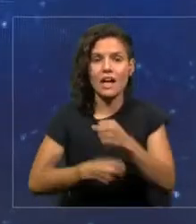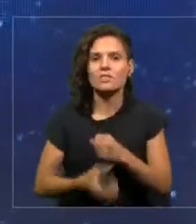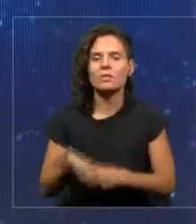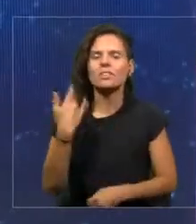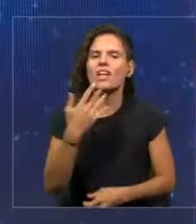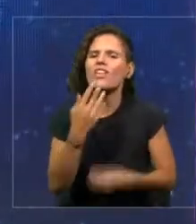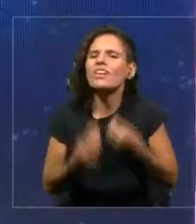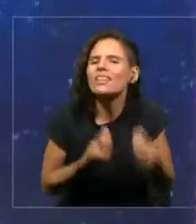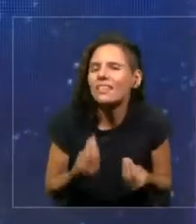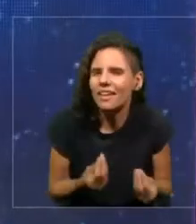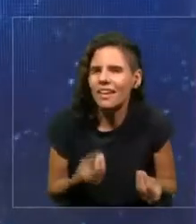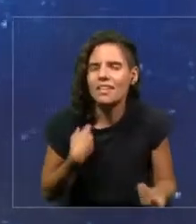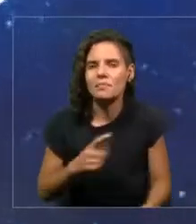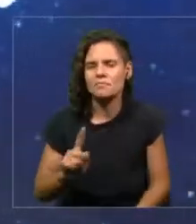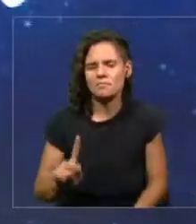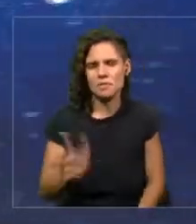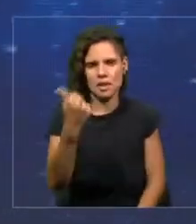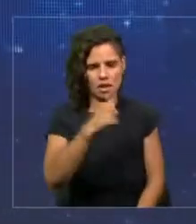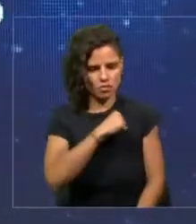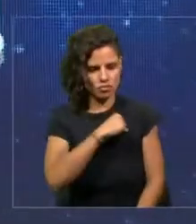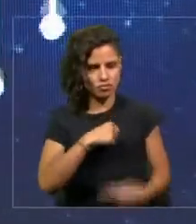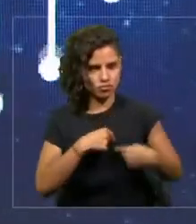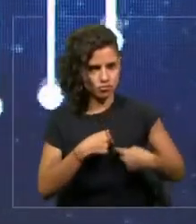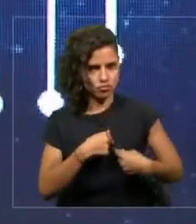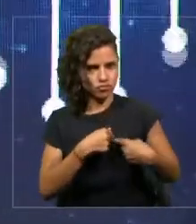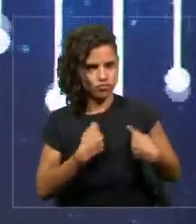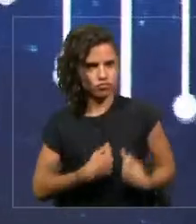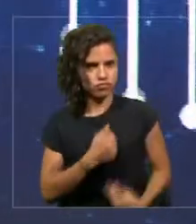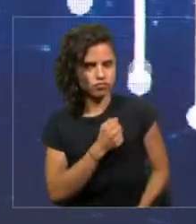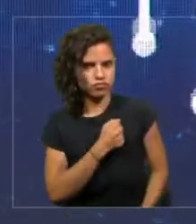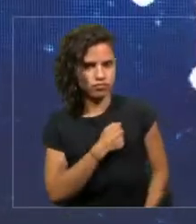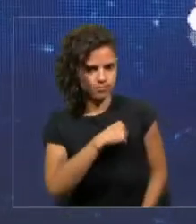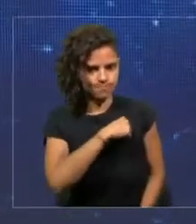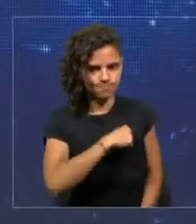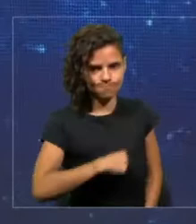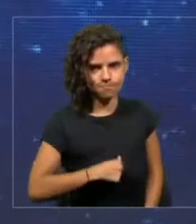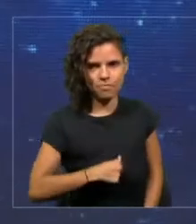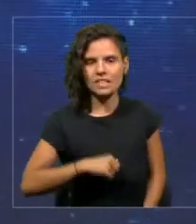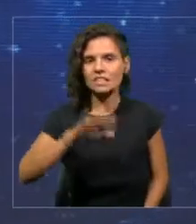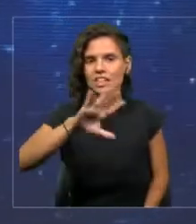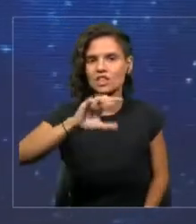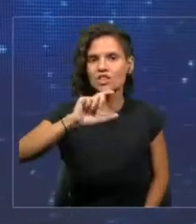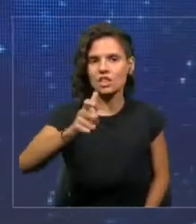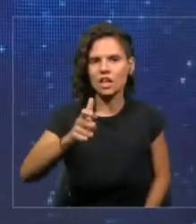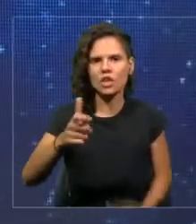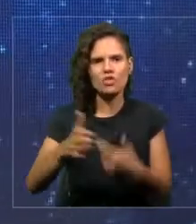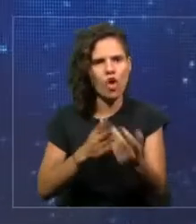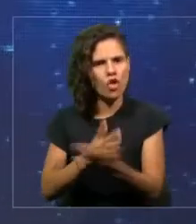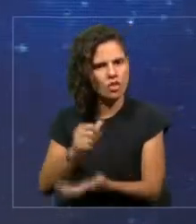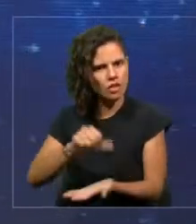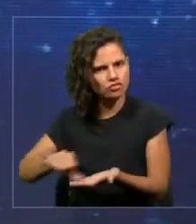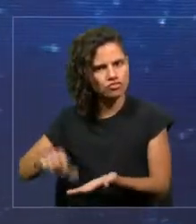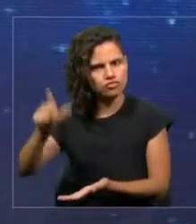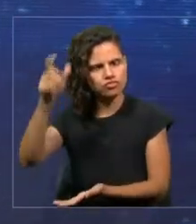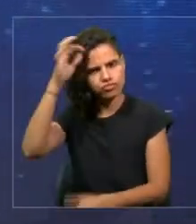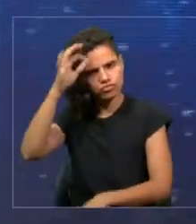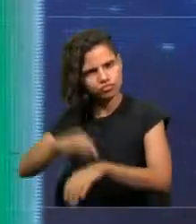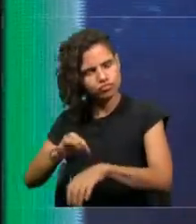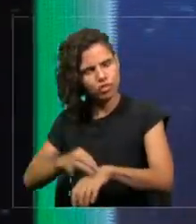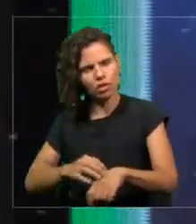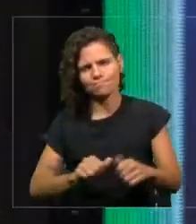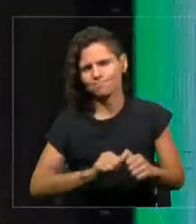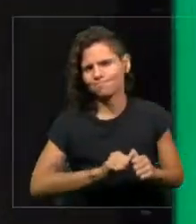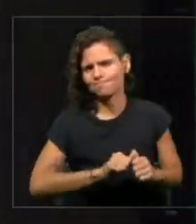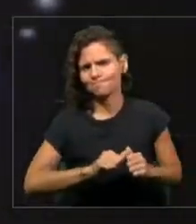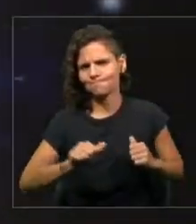de corazón vía 5G en donde el cardiólogo estaba a 400 kilómetros de distancia. Estas son fotografías